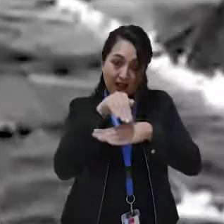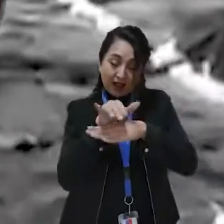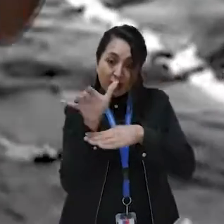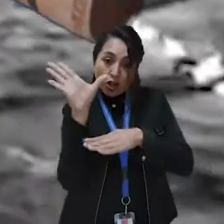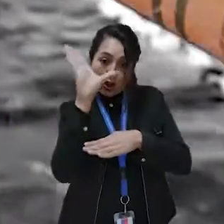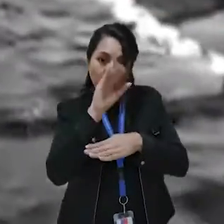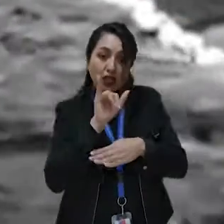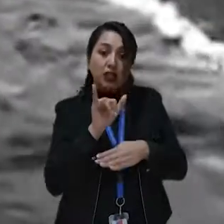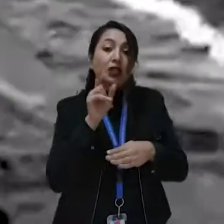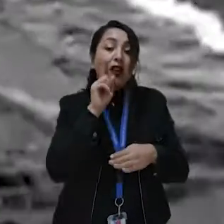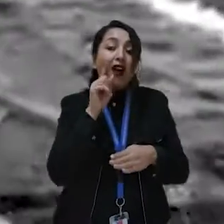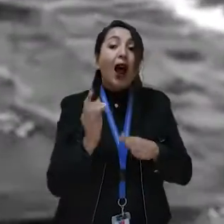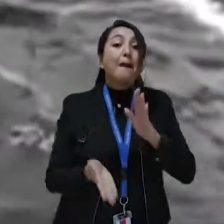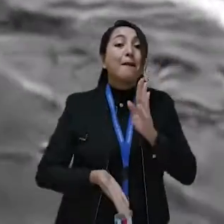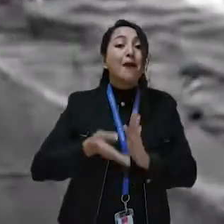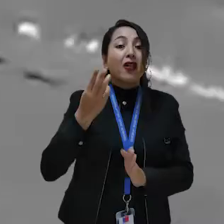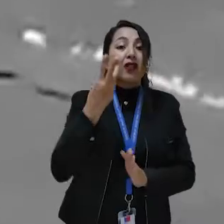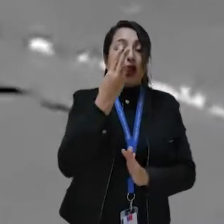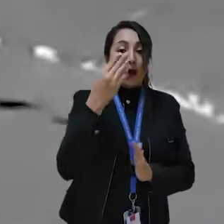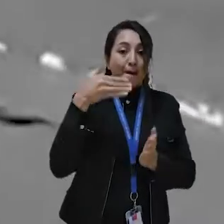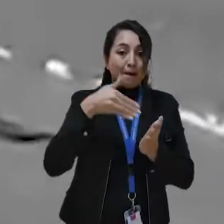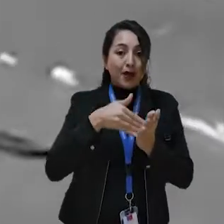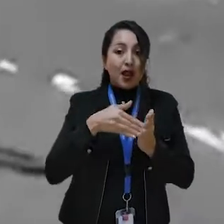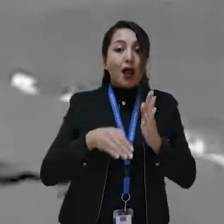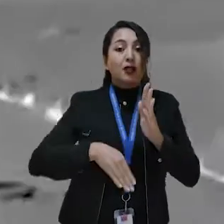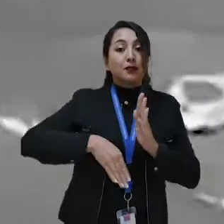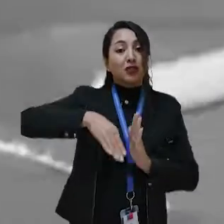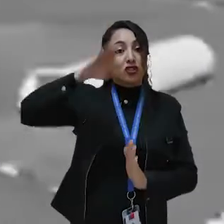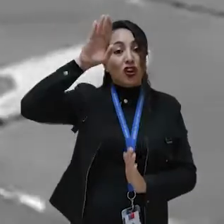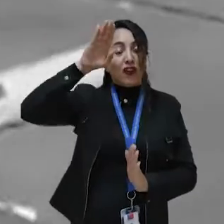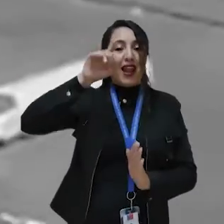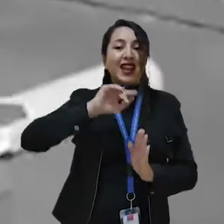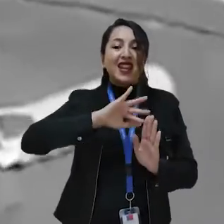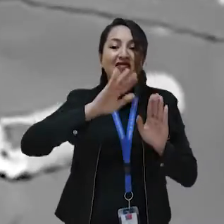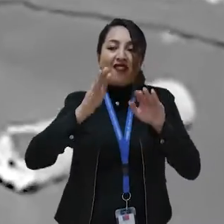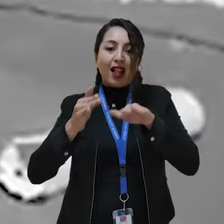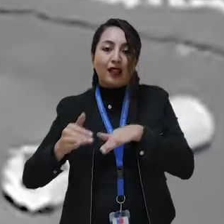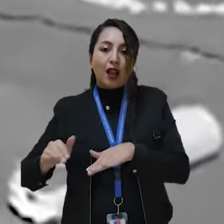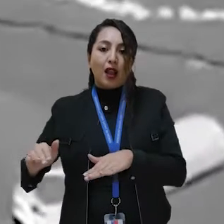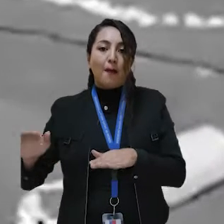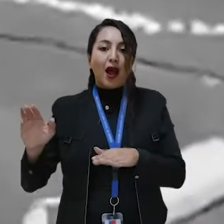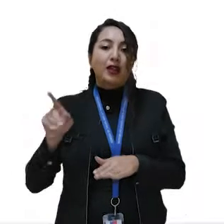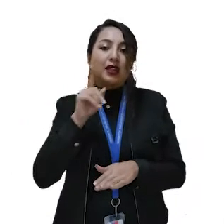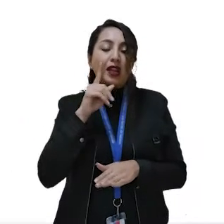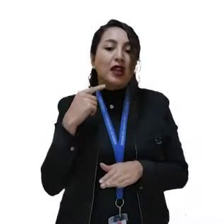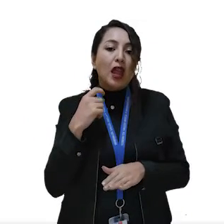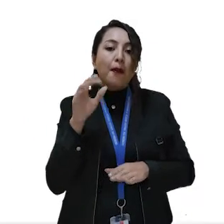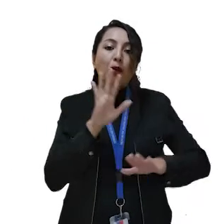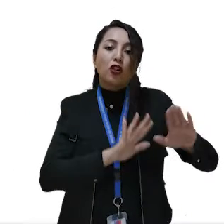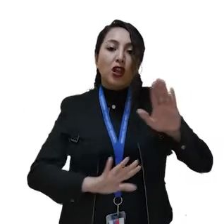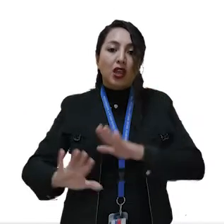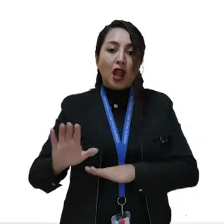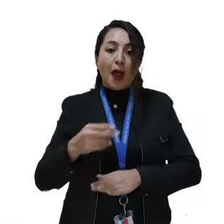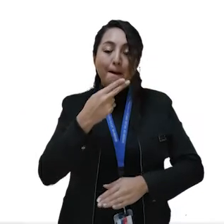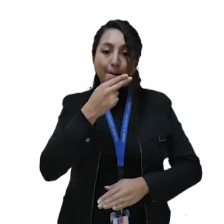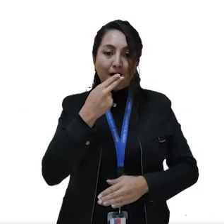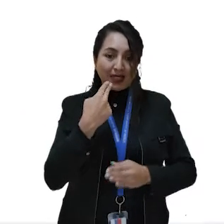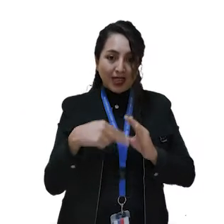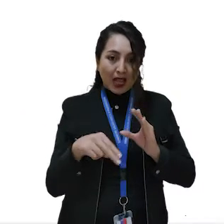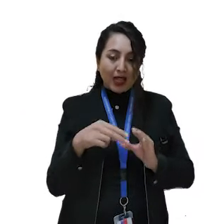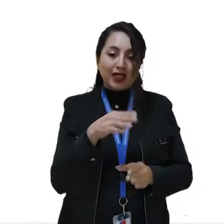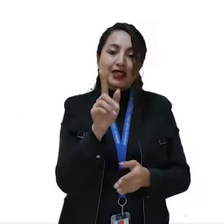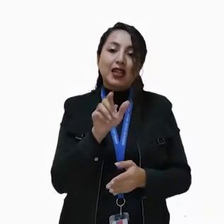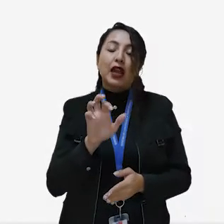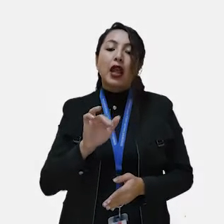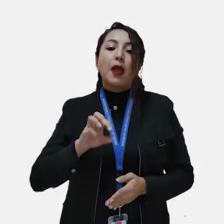sobre los 3.000 metros sobre el nivel del mar, protégete y exige ser protegido. Un mensaje de